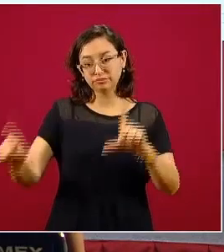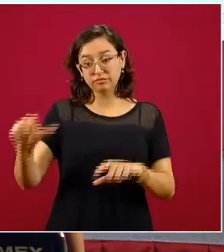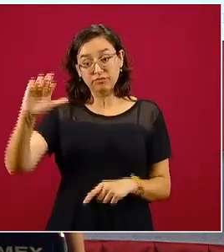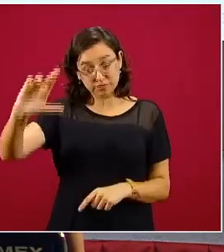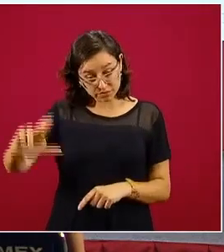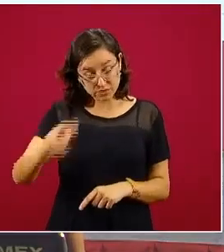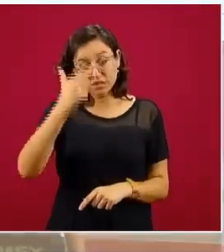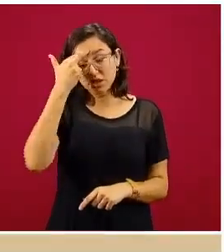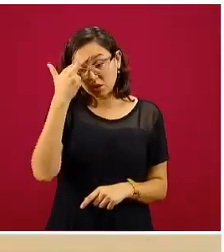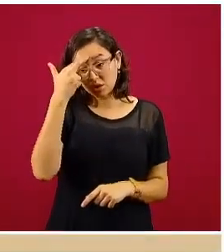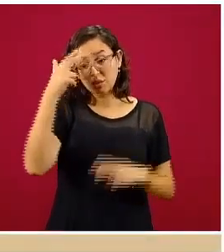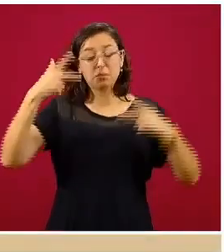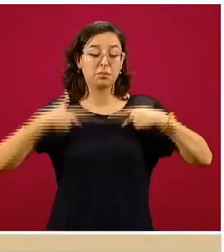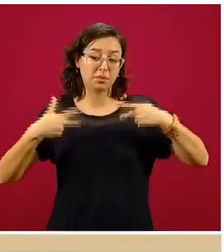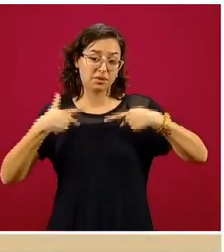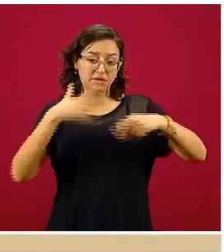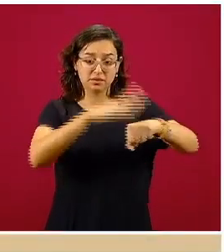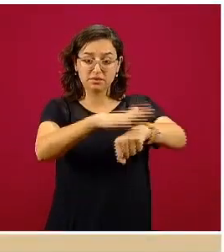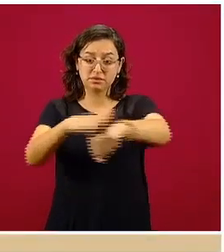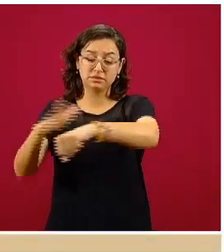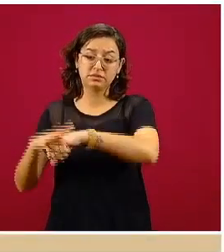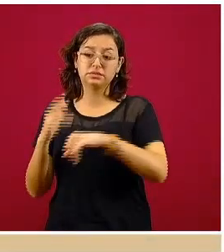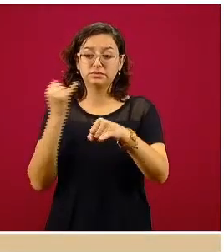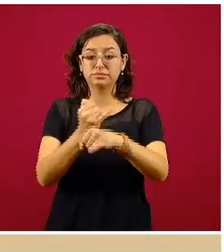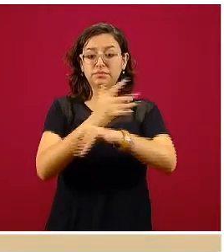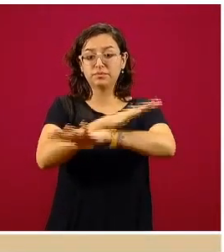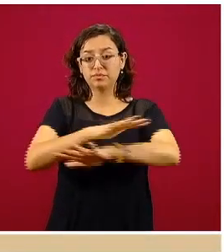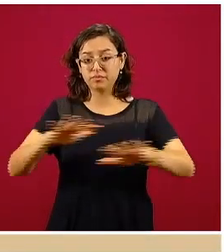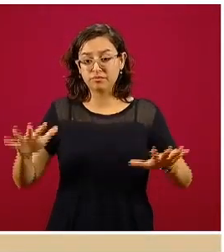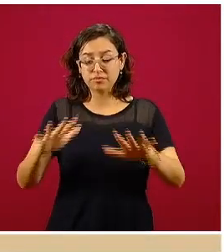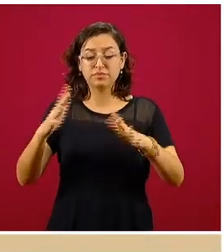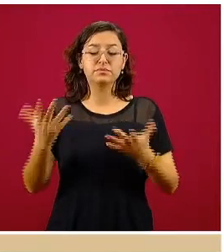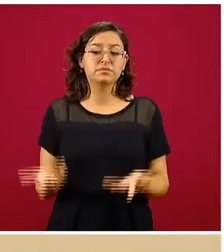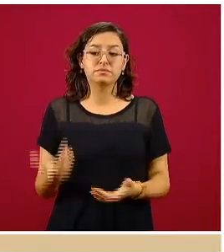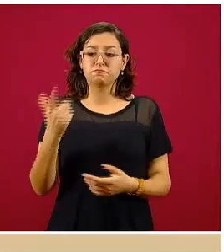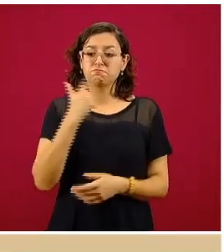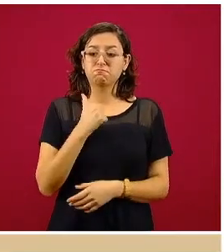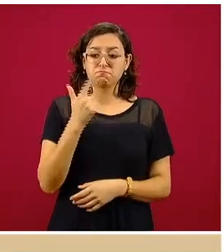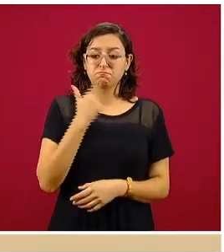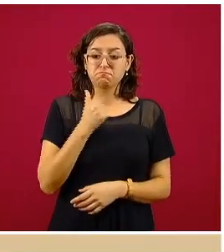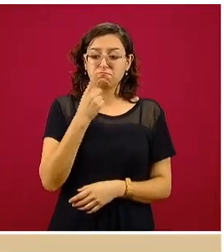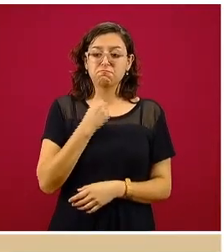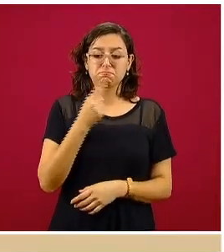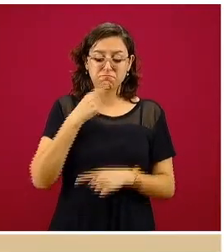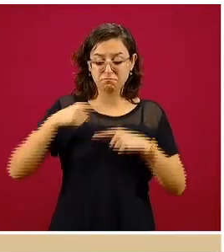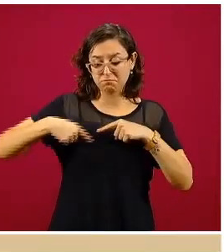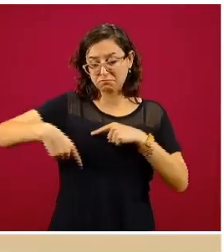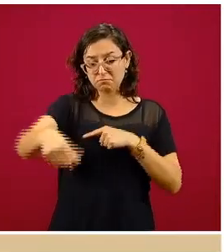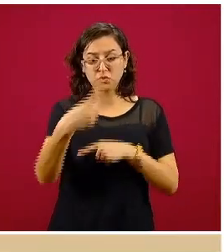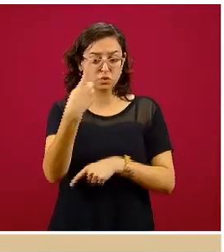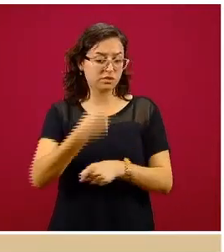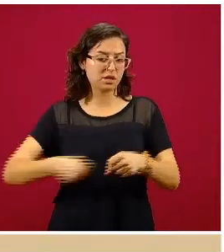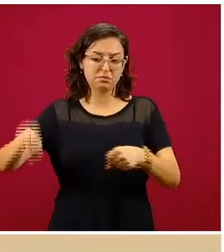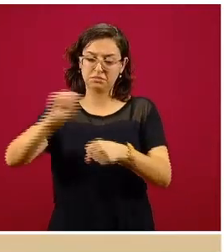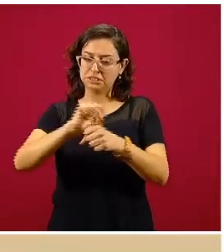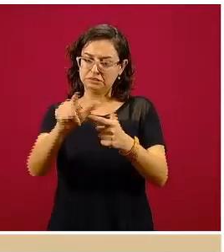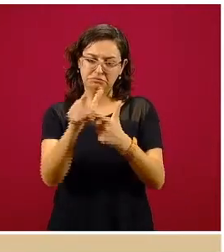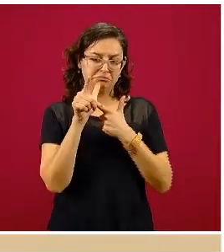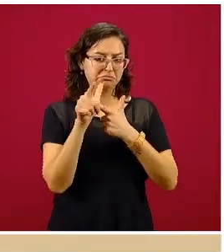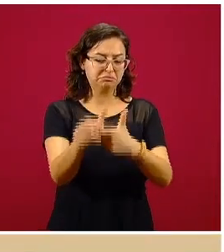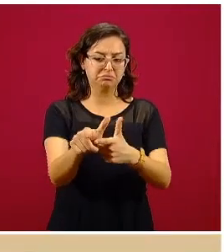para que la población pueda estar informada, este es el semáforo que va a operar para esta semana. Como podemos ver,